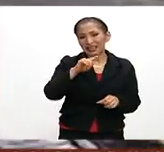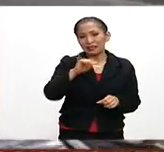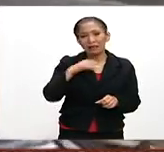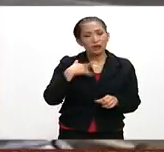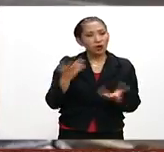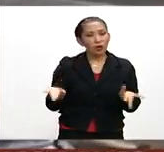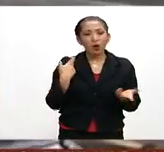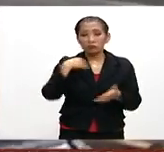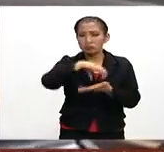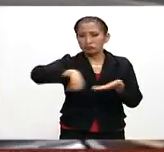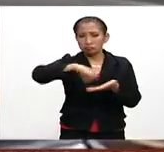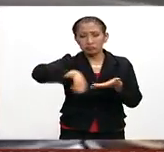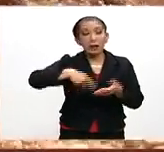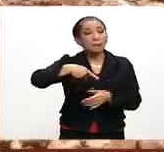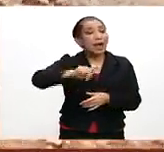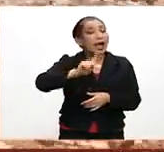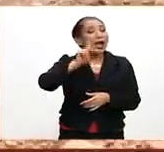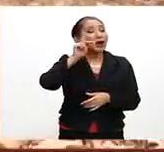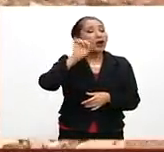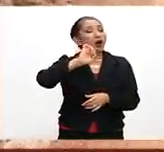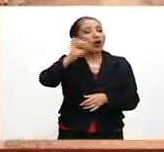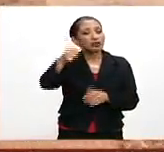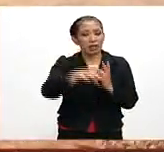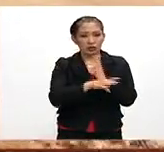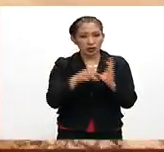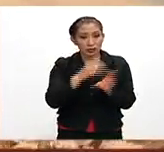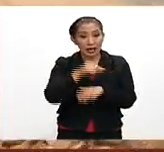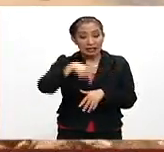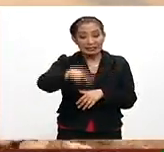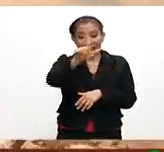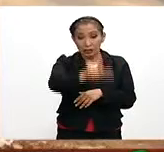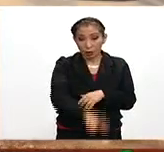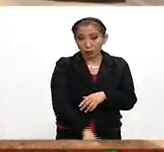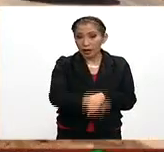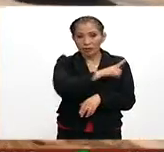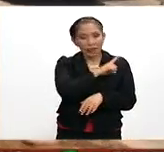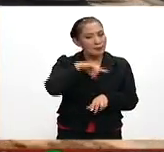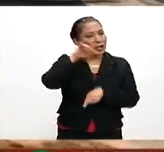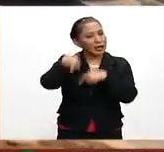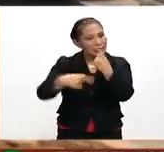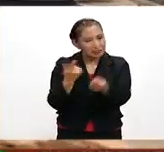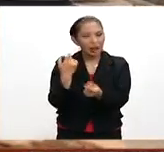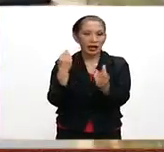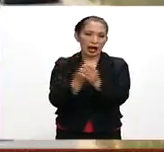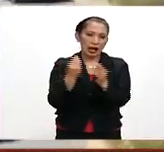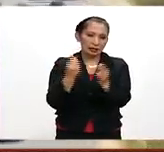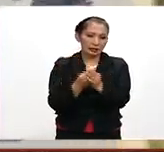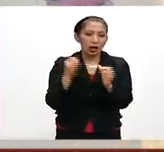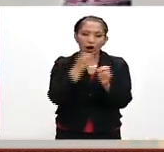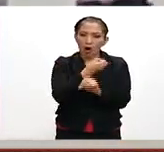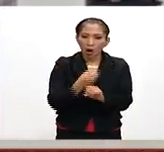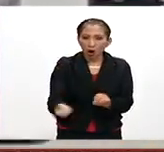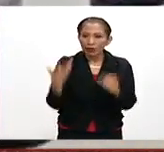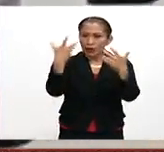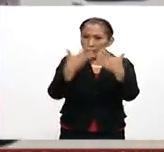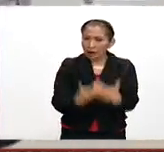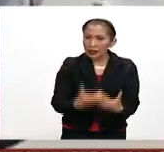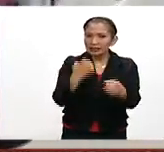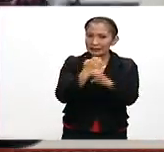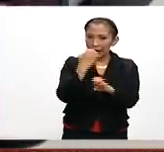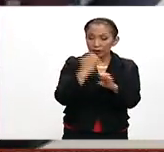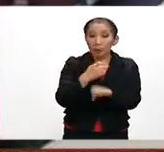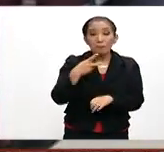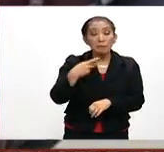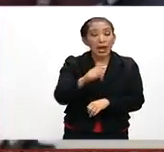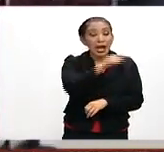va a aplicar los descuentos, pero otro de los acuerdos es que este lunes deben de regresar al ciclo escolar con orden y en armonía en el Estado.